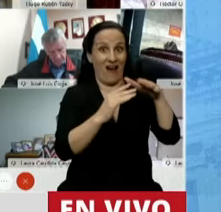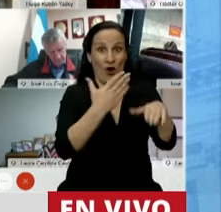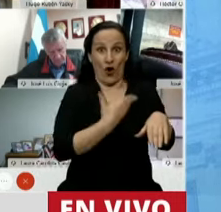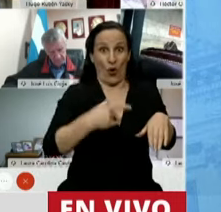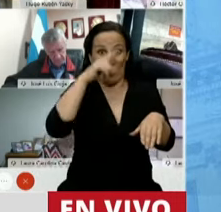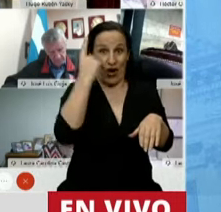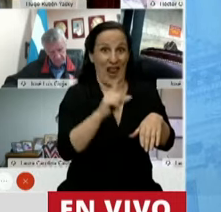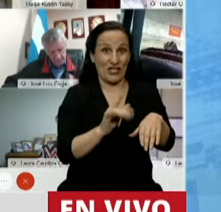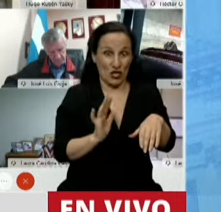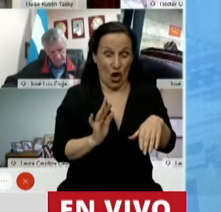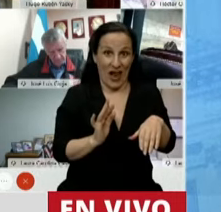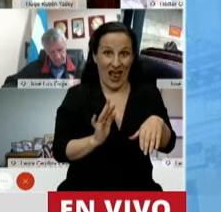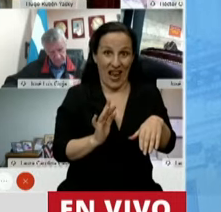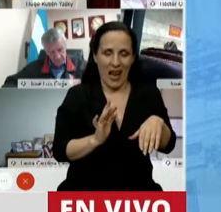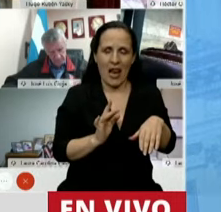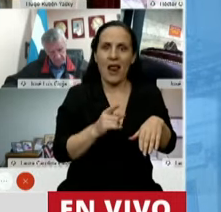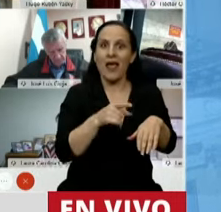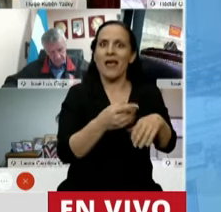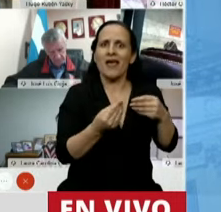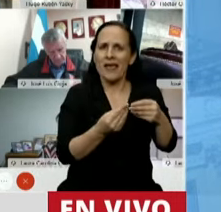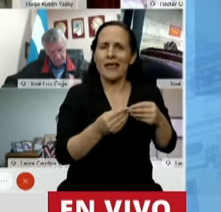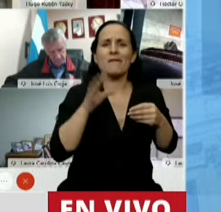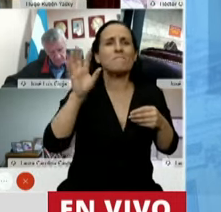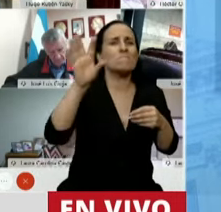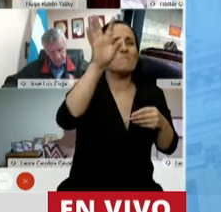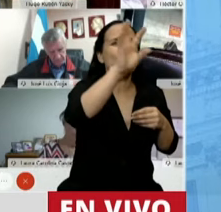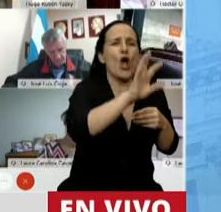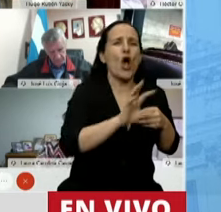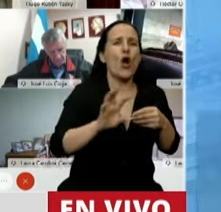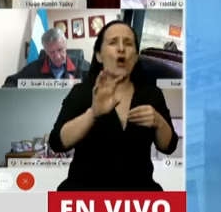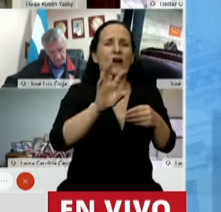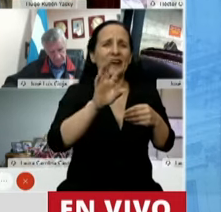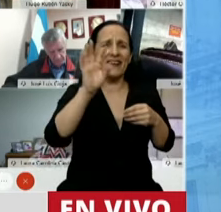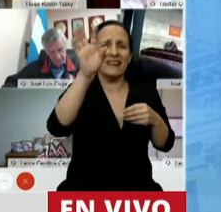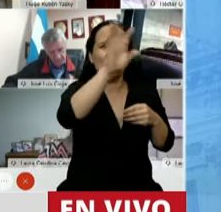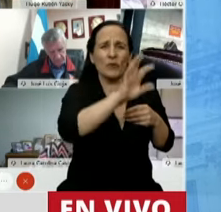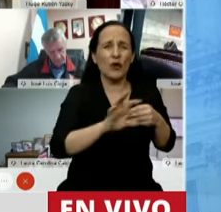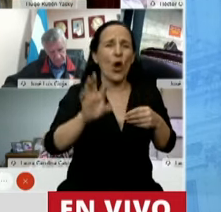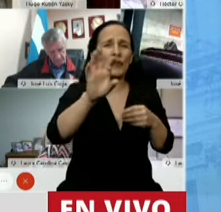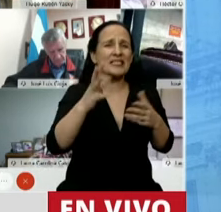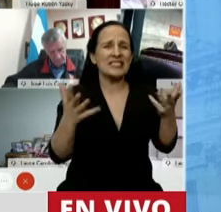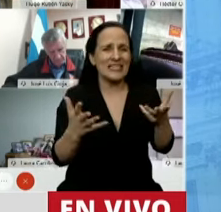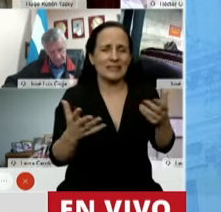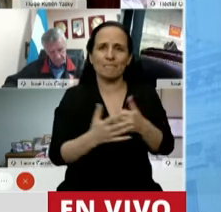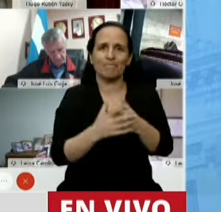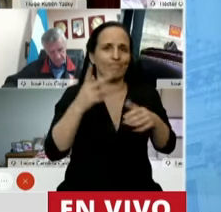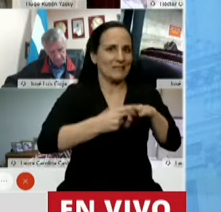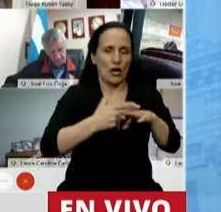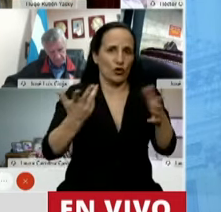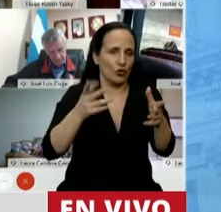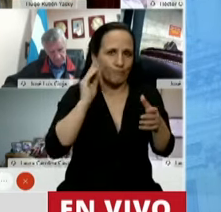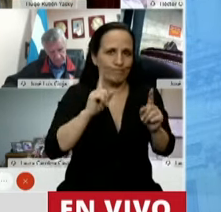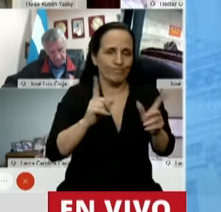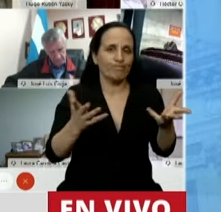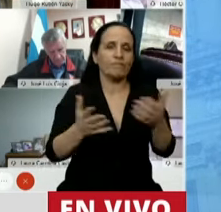y somete a las provincias a un estado reactivo. Ha dicho perfectamente,